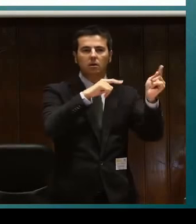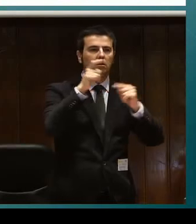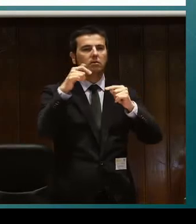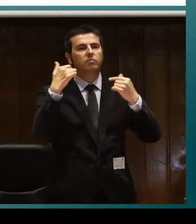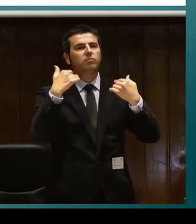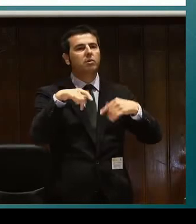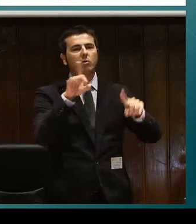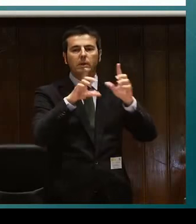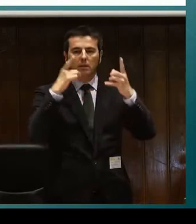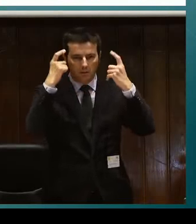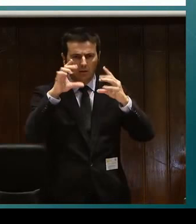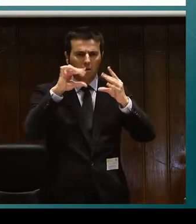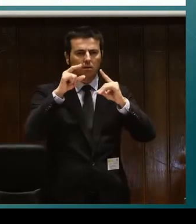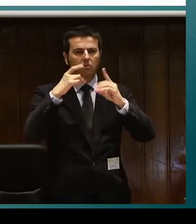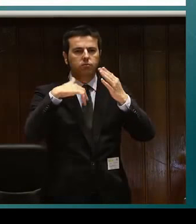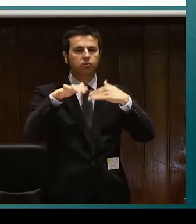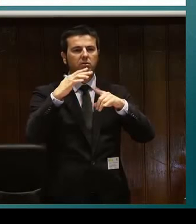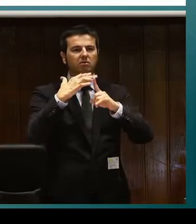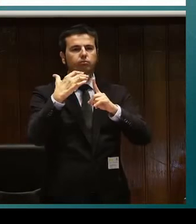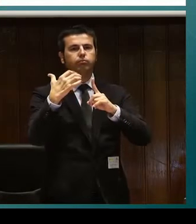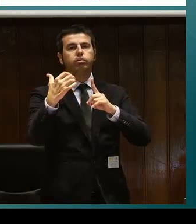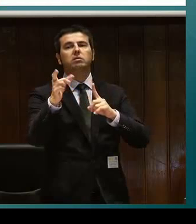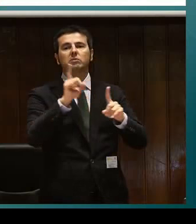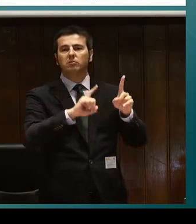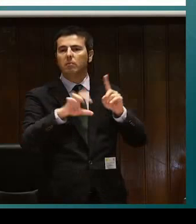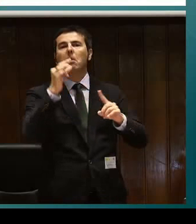le tiene que pedir, por favor, vuelve a repetir.